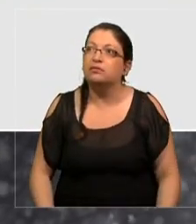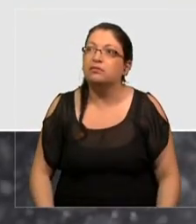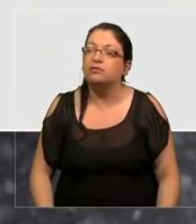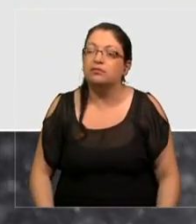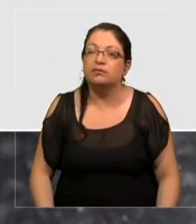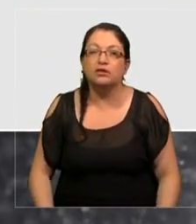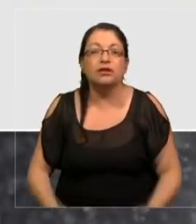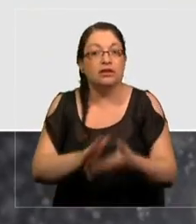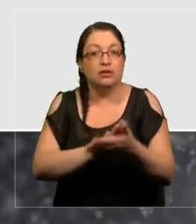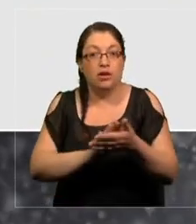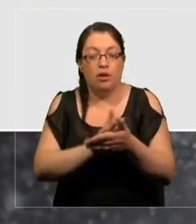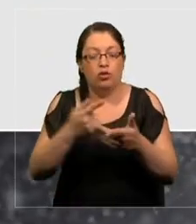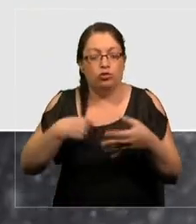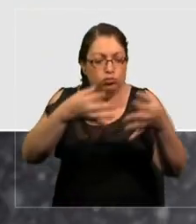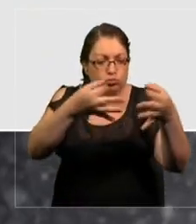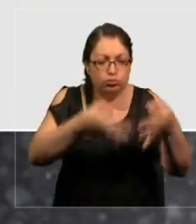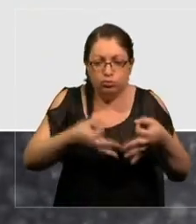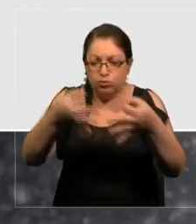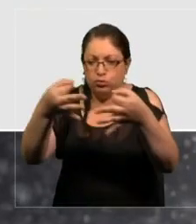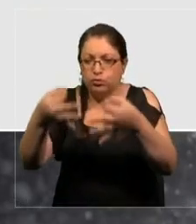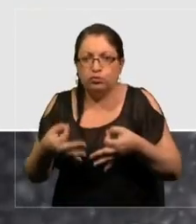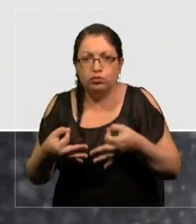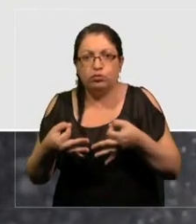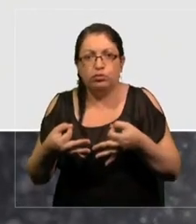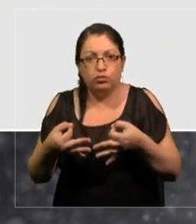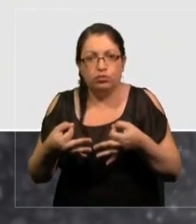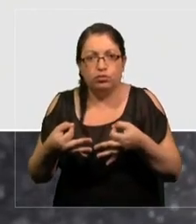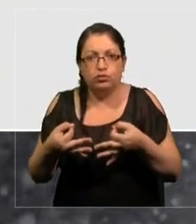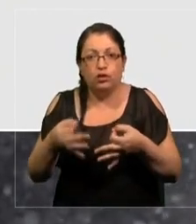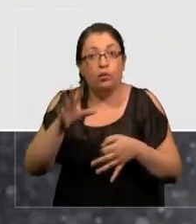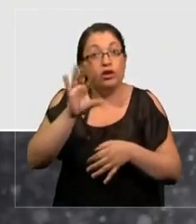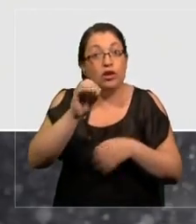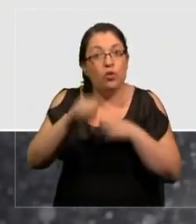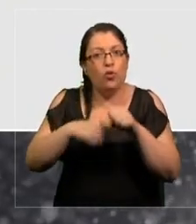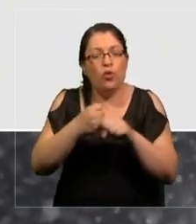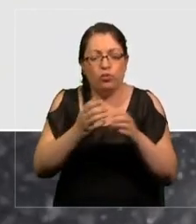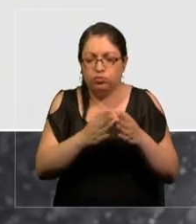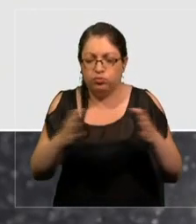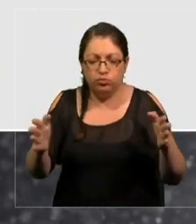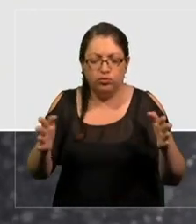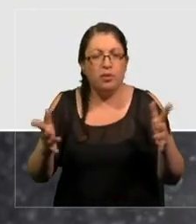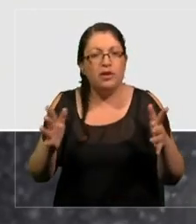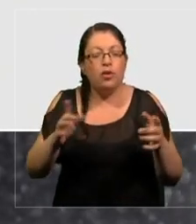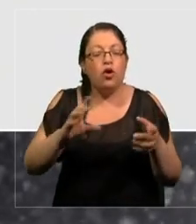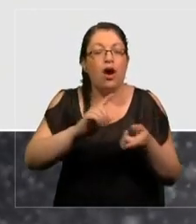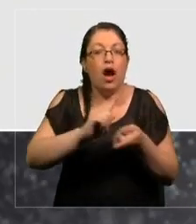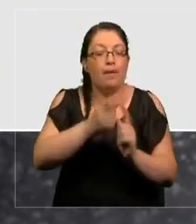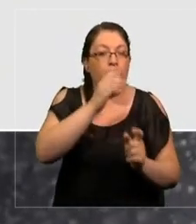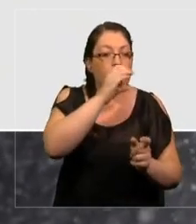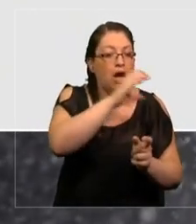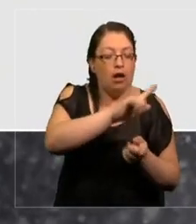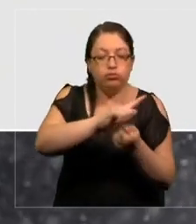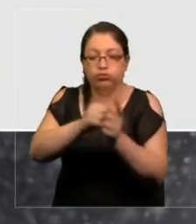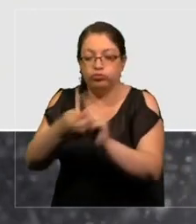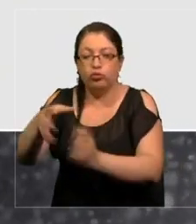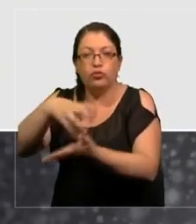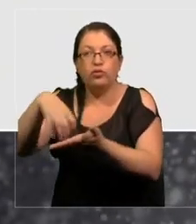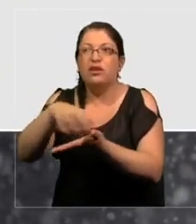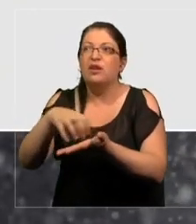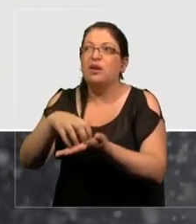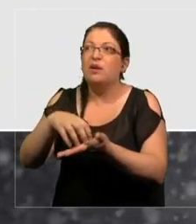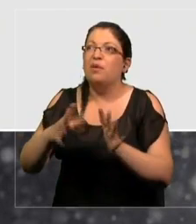Y si promediamos este medio siglo es casi como urbanizar a una tasa de por sobre millón de personas por